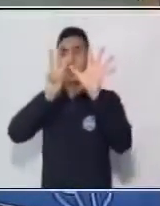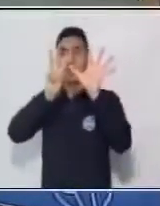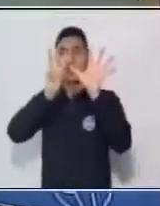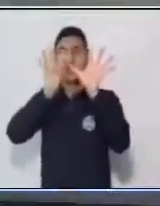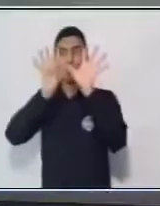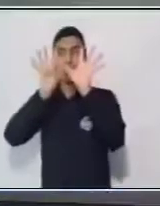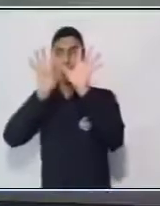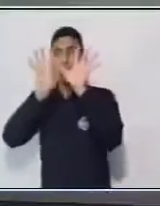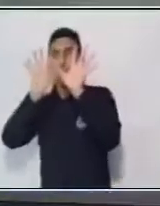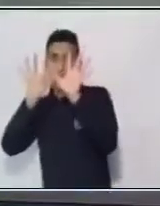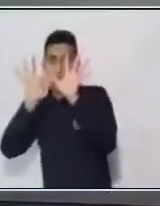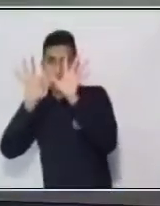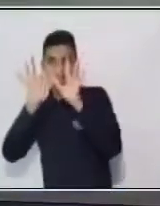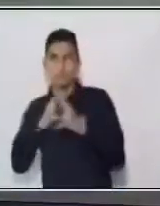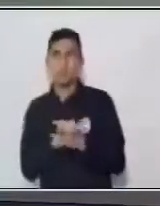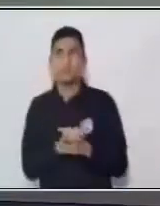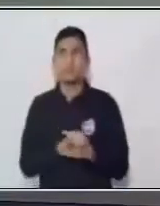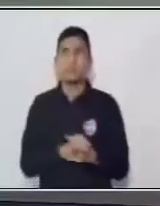siete y ocho.